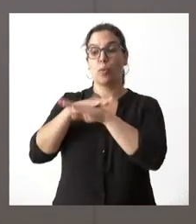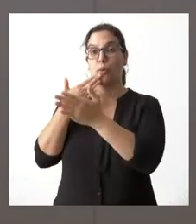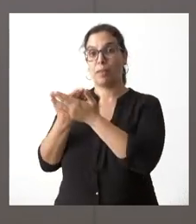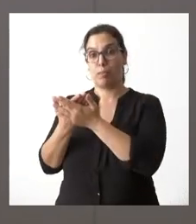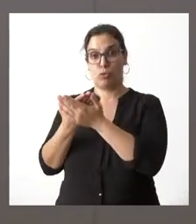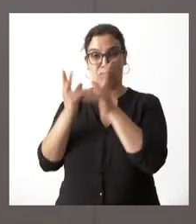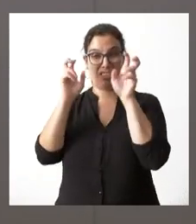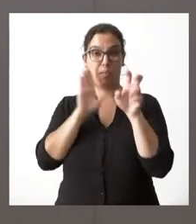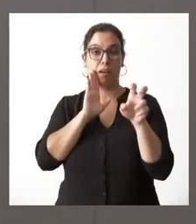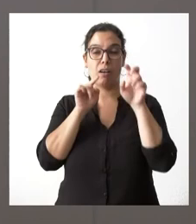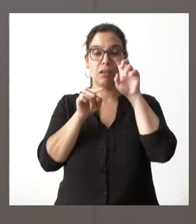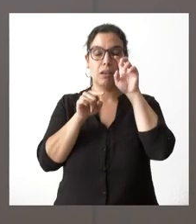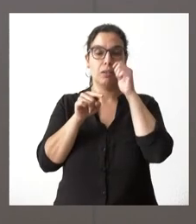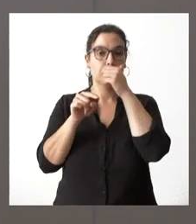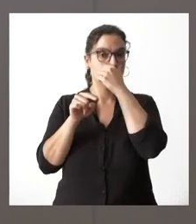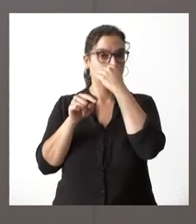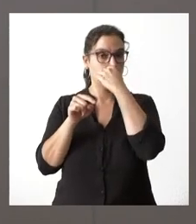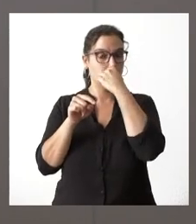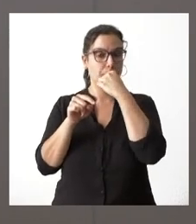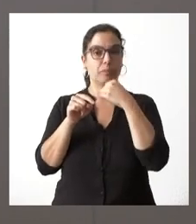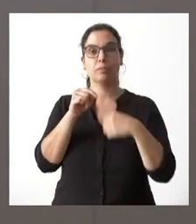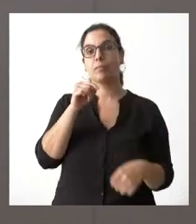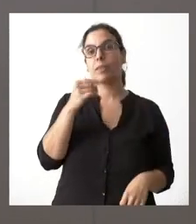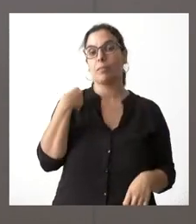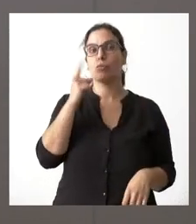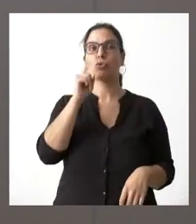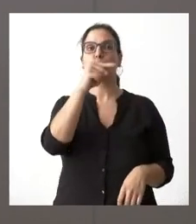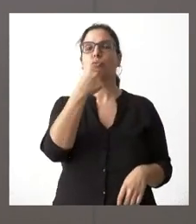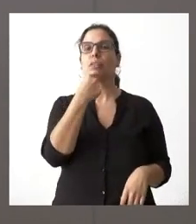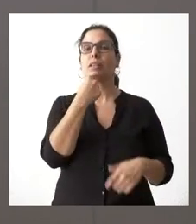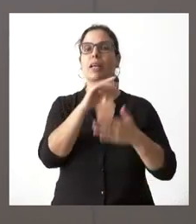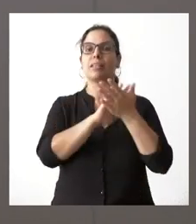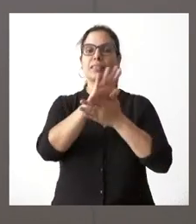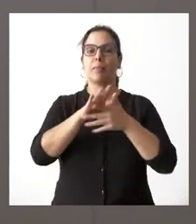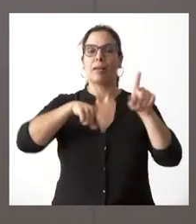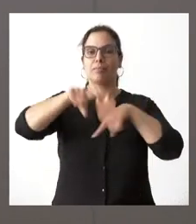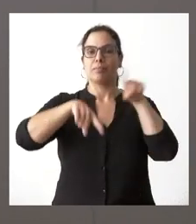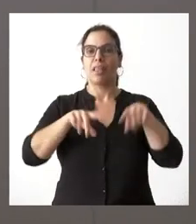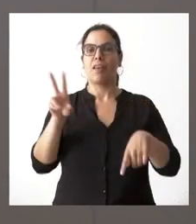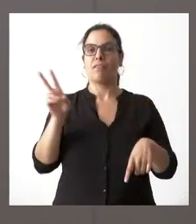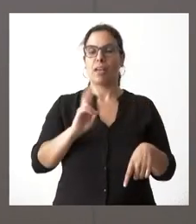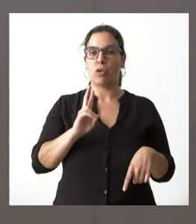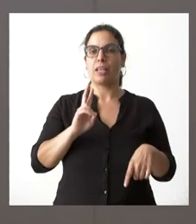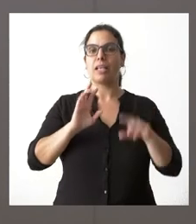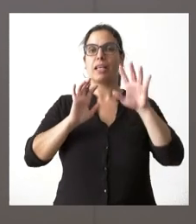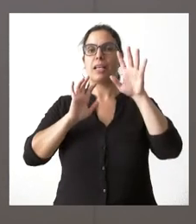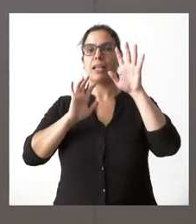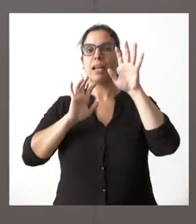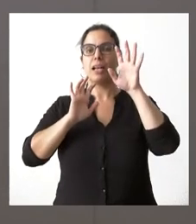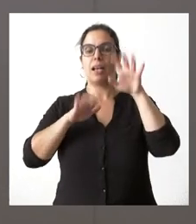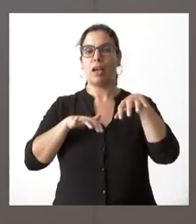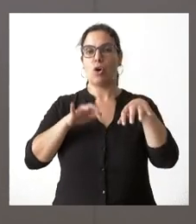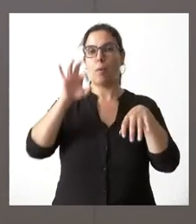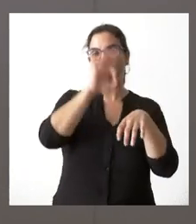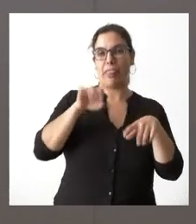líneas pero no solamente la línea que usted señala la de Valladolid León y Palencia o Valladolid